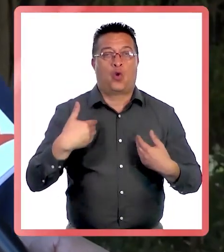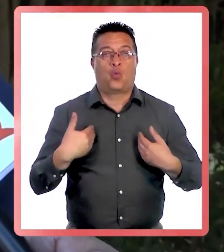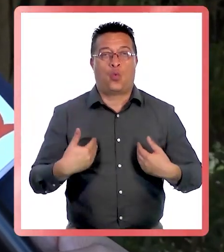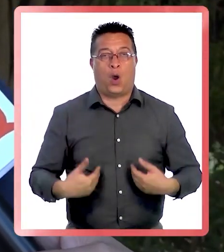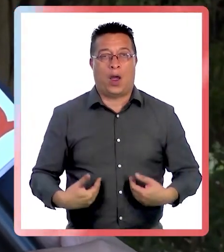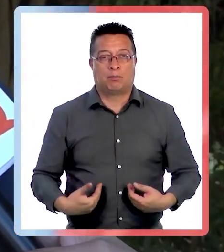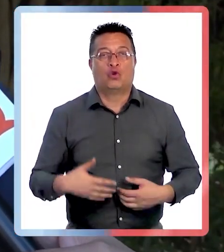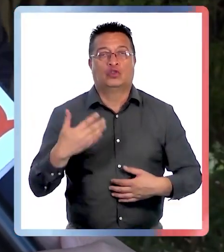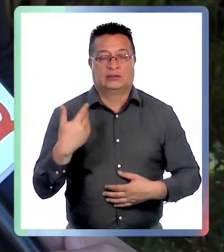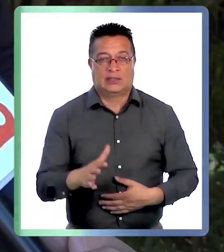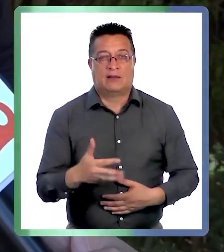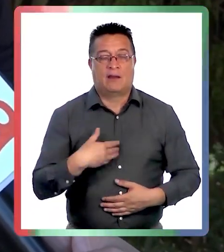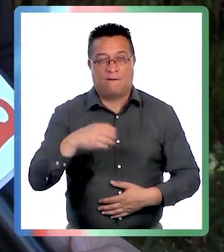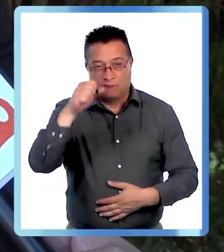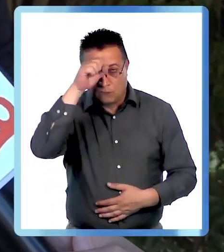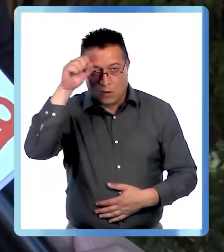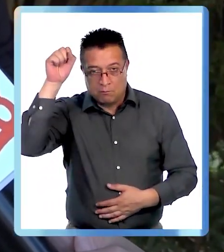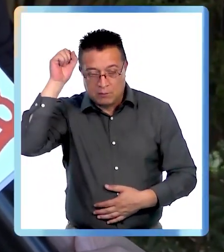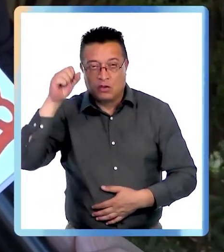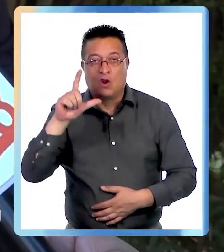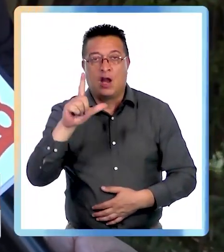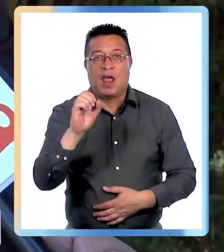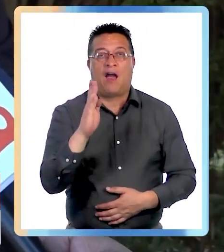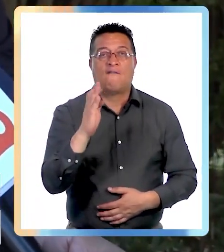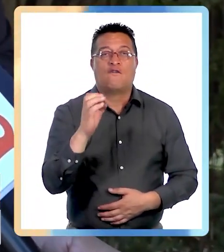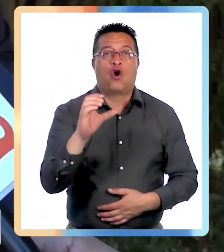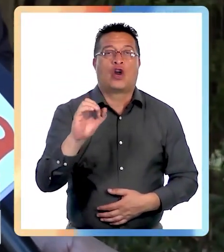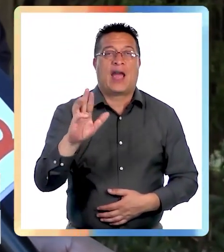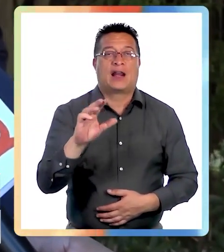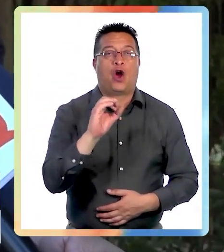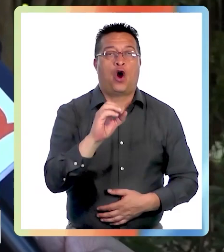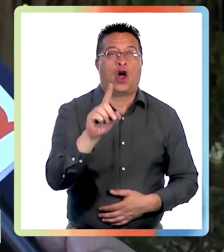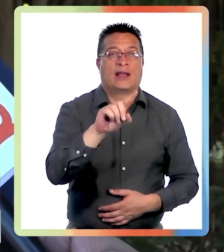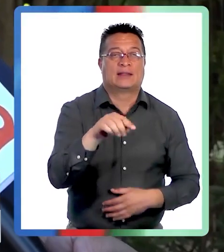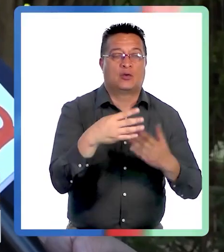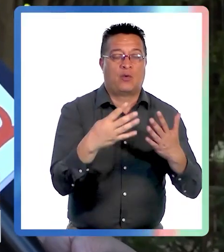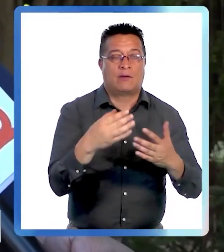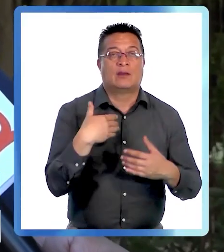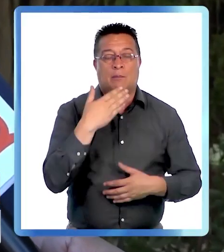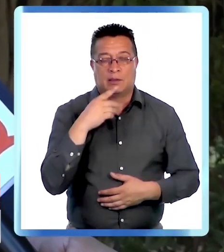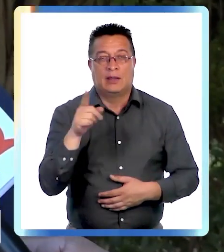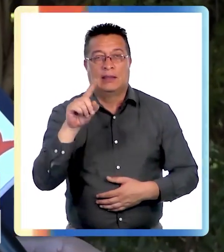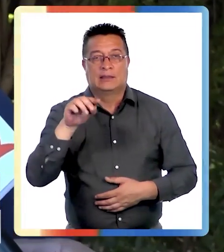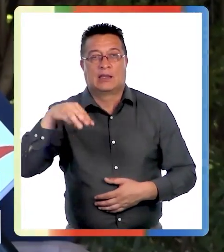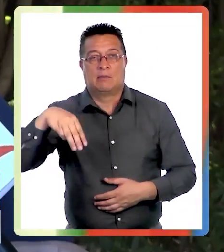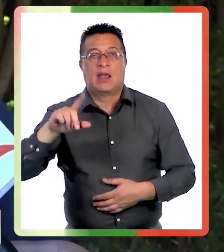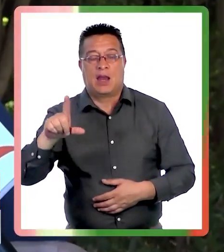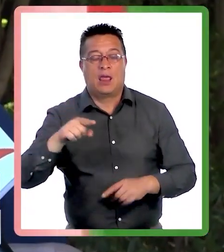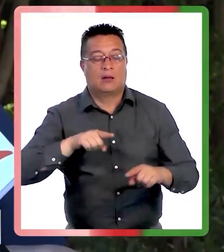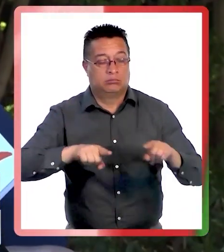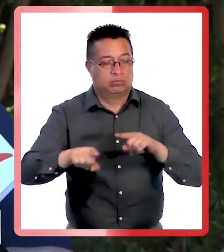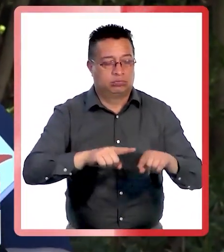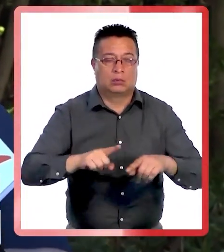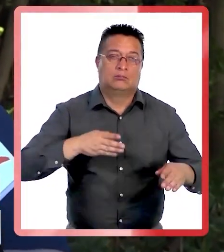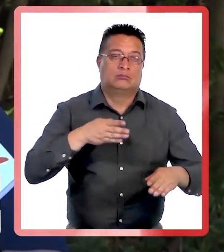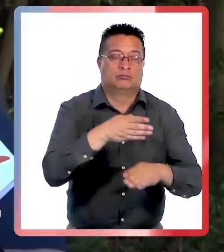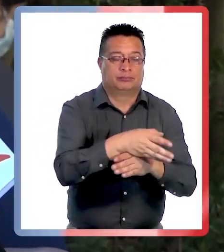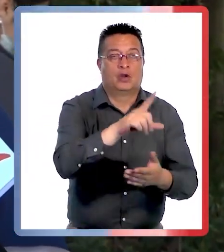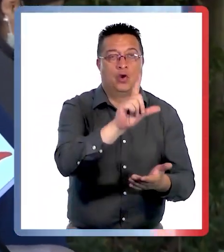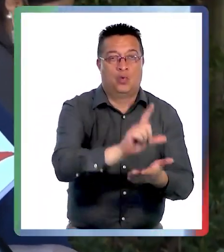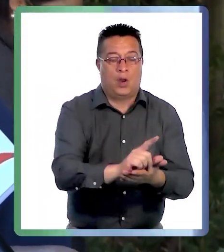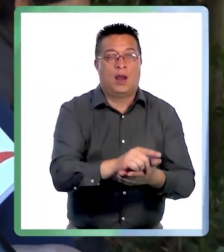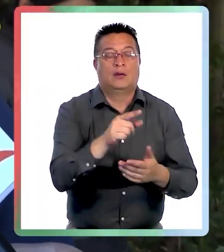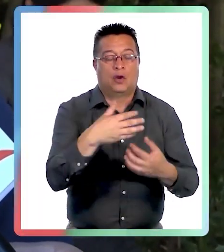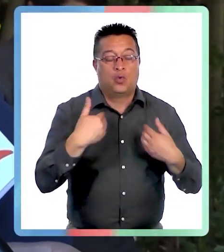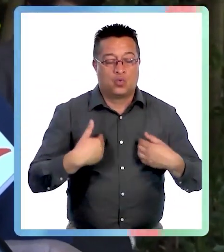cuerpos, gracias al trabajo de bomberos, la Ocario, S-9. Y en principio también concurrió el servicio médico legal también para realizar las primeras diligencias en el